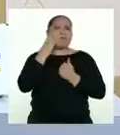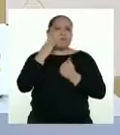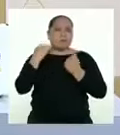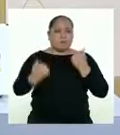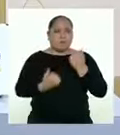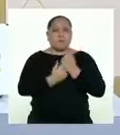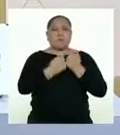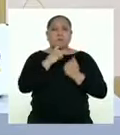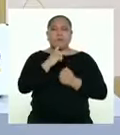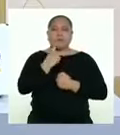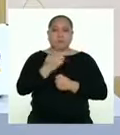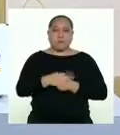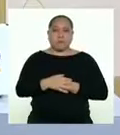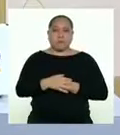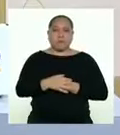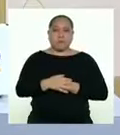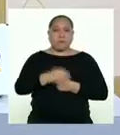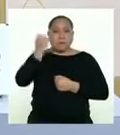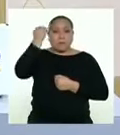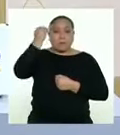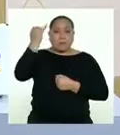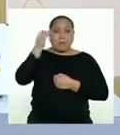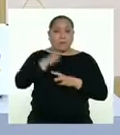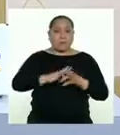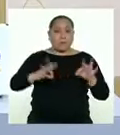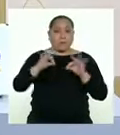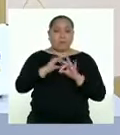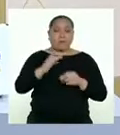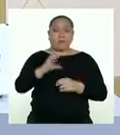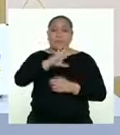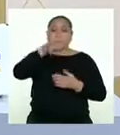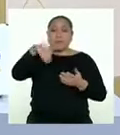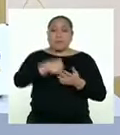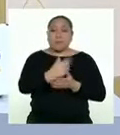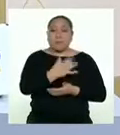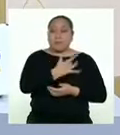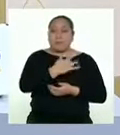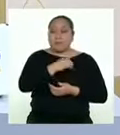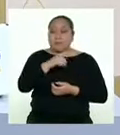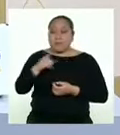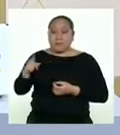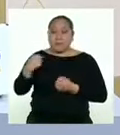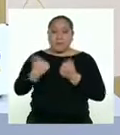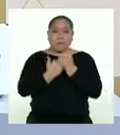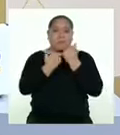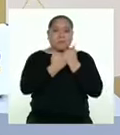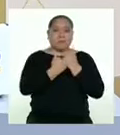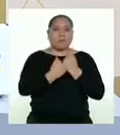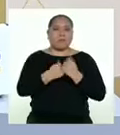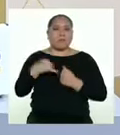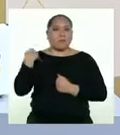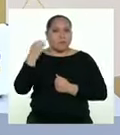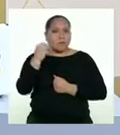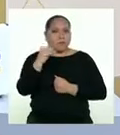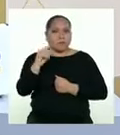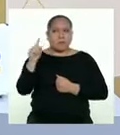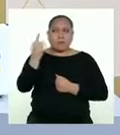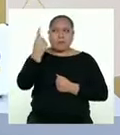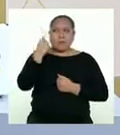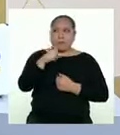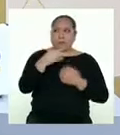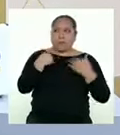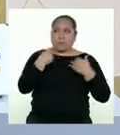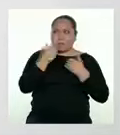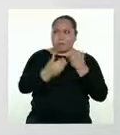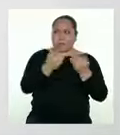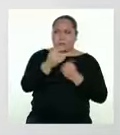Lo ideal es que todas y todos sientan ese apoyo en casa, porque las y los adolescentes no son los únicos que están pasando por